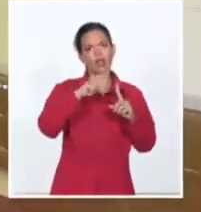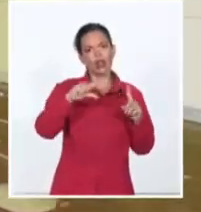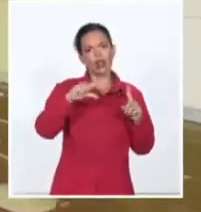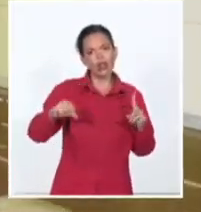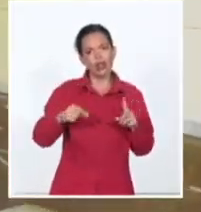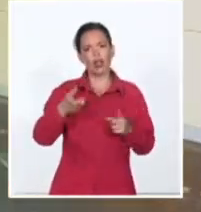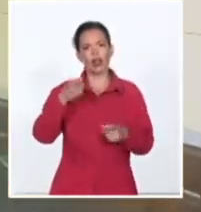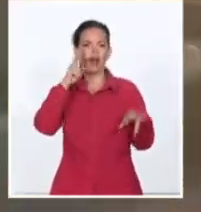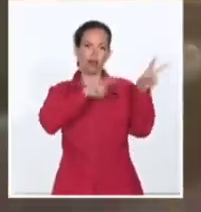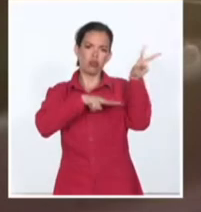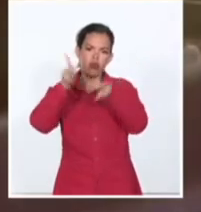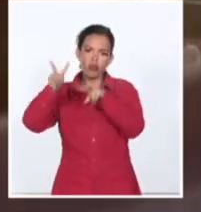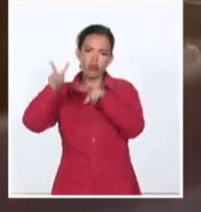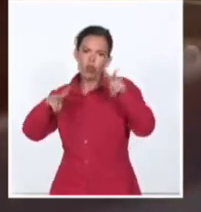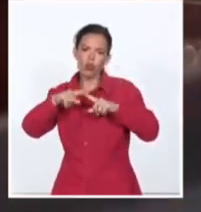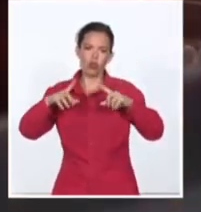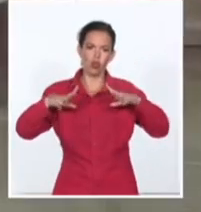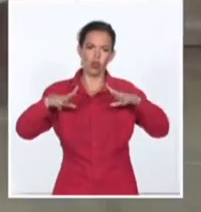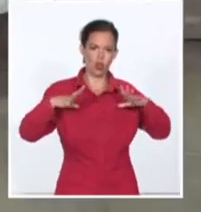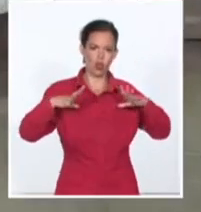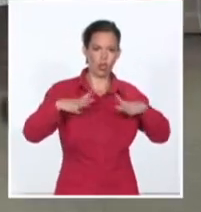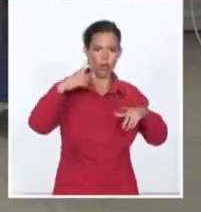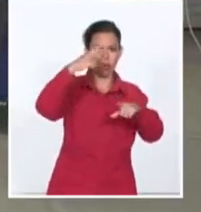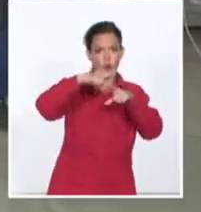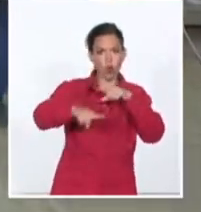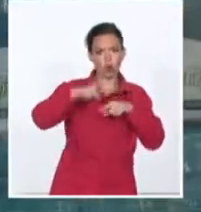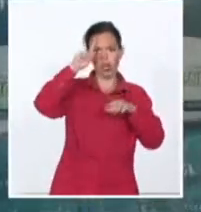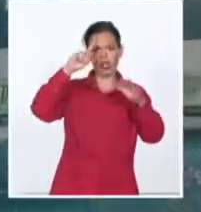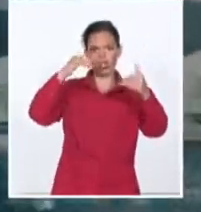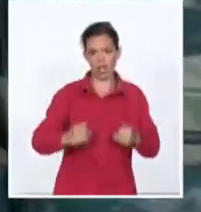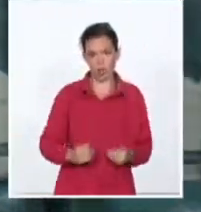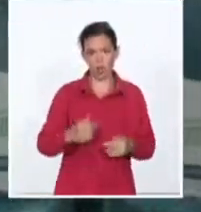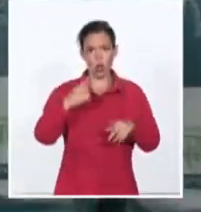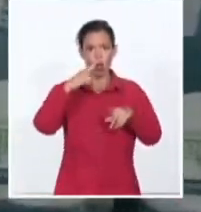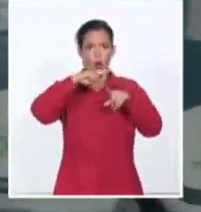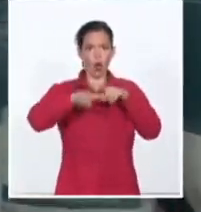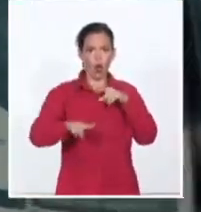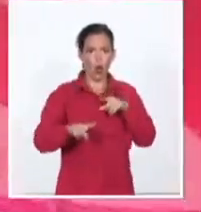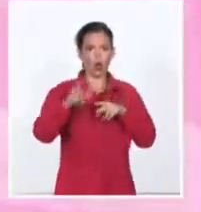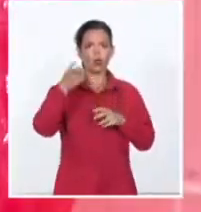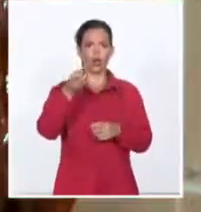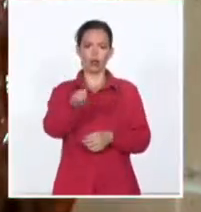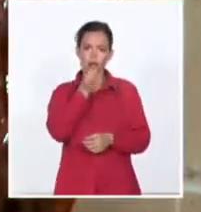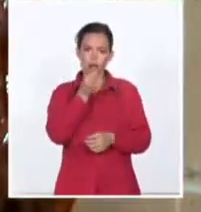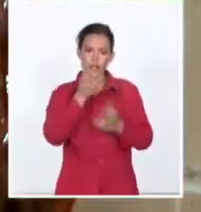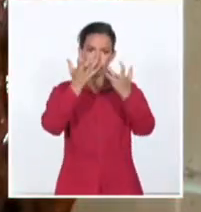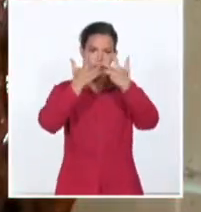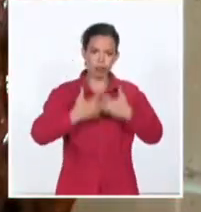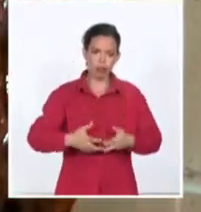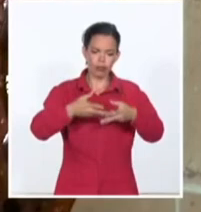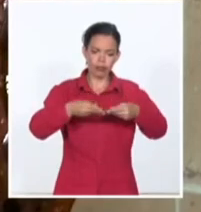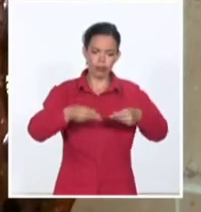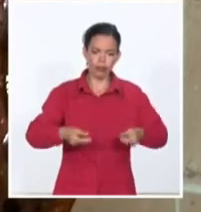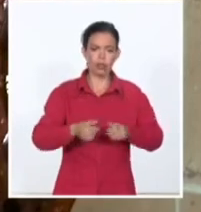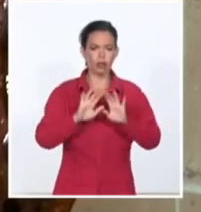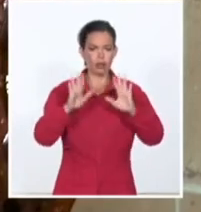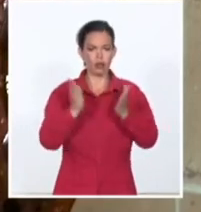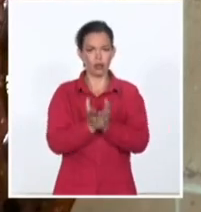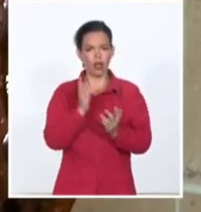de salud, otra la seguridad alimentaria y otra la industria. Aquí Cuba lo que busca es consolidar,